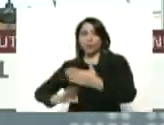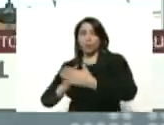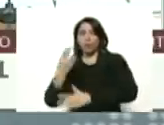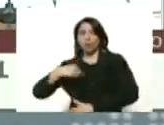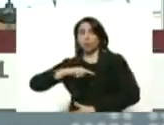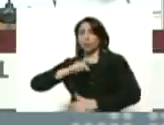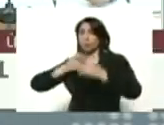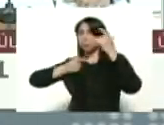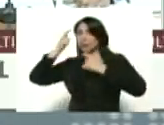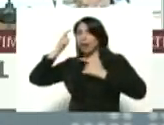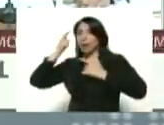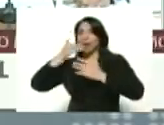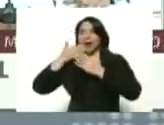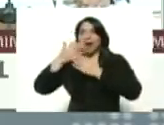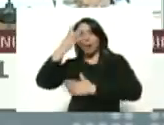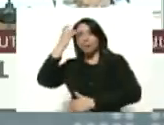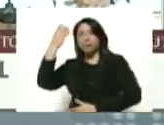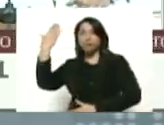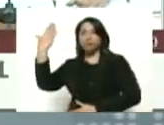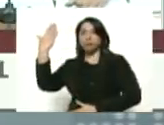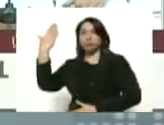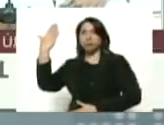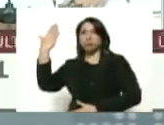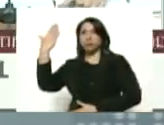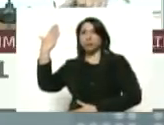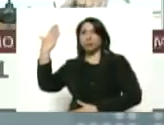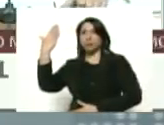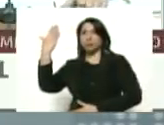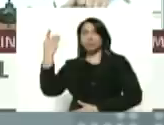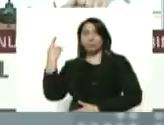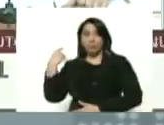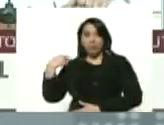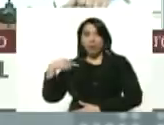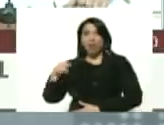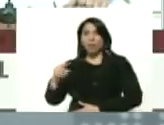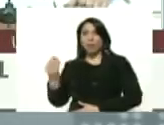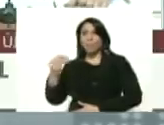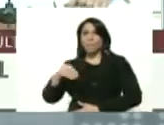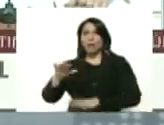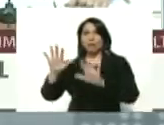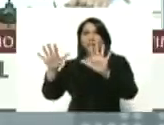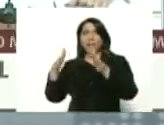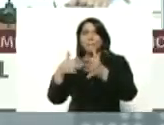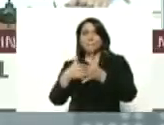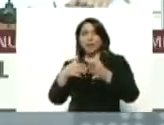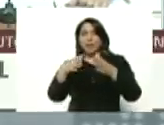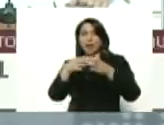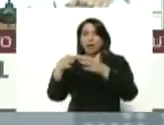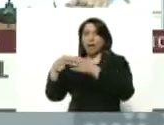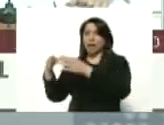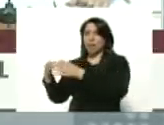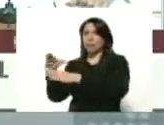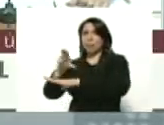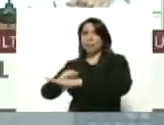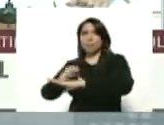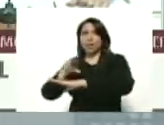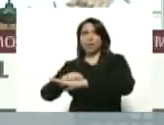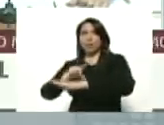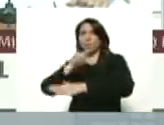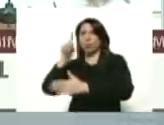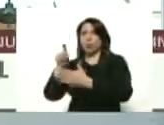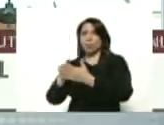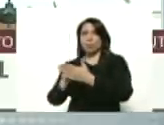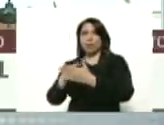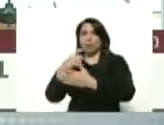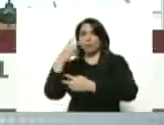nuestro comandante Hugo Chávez gracias a Dios tenemos más de 10 mil equipos médicos completos